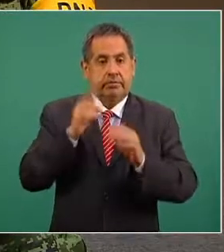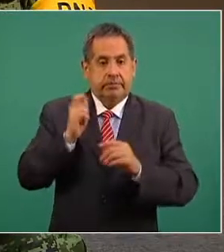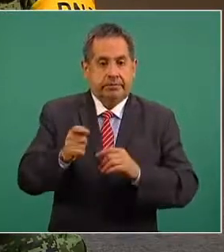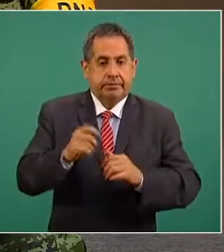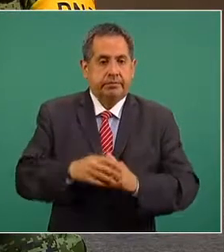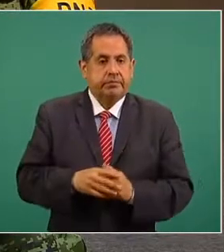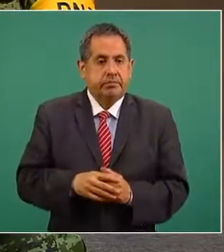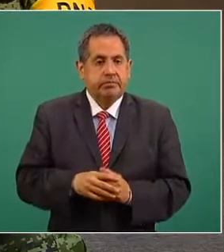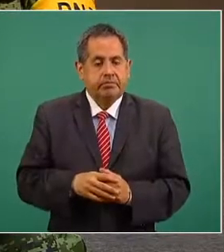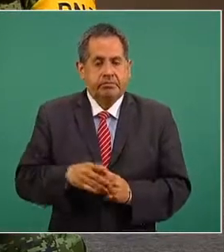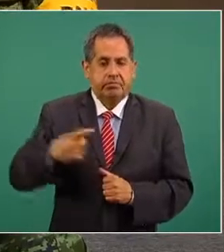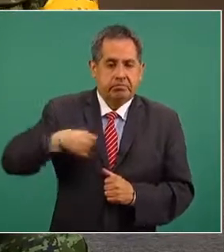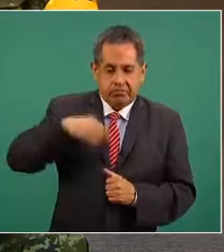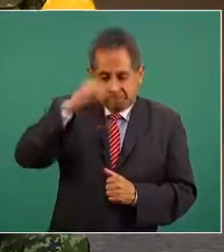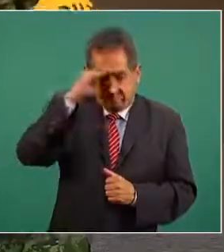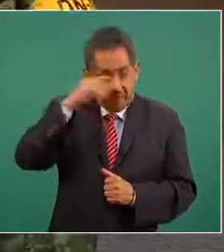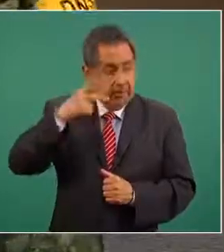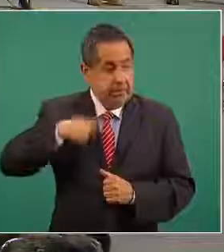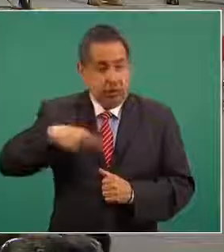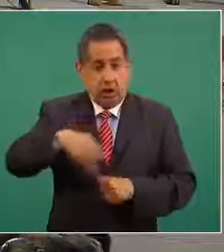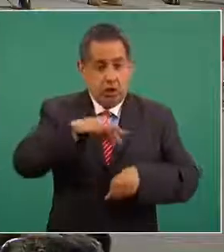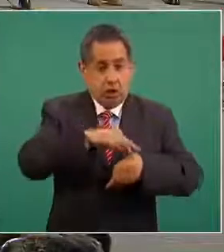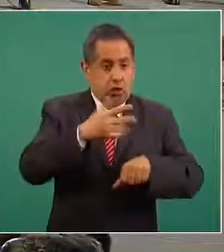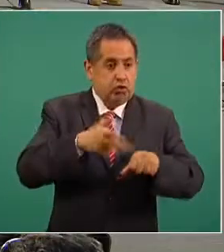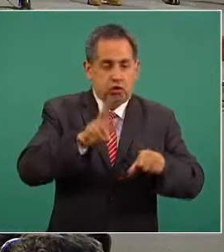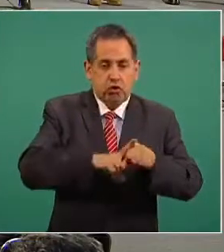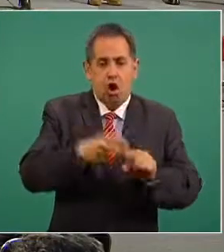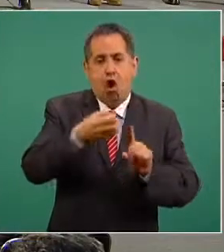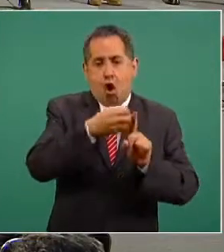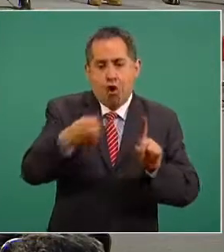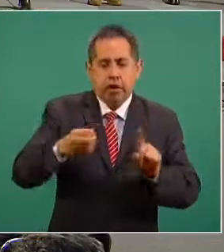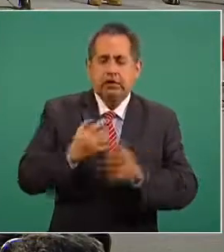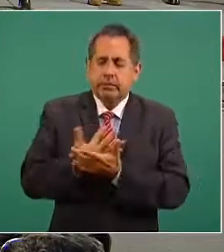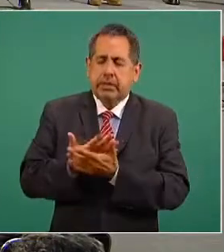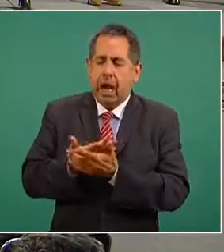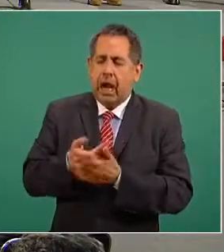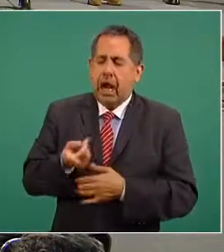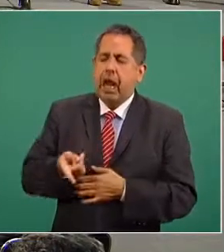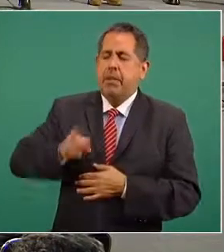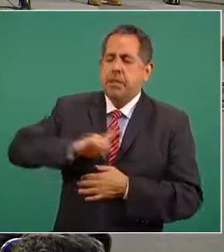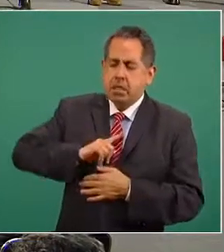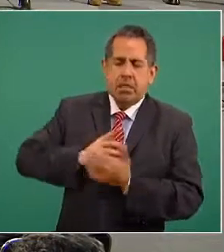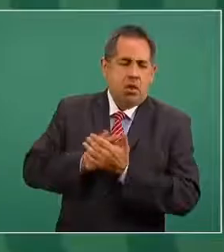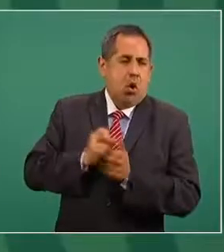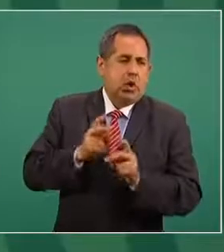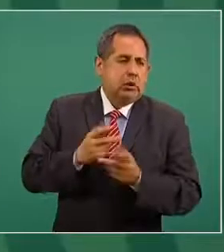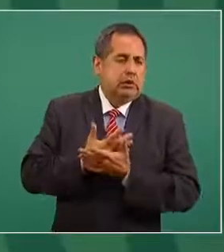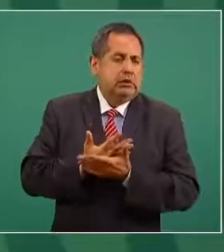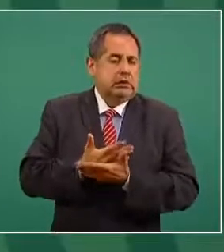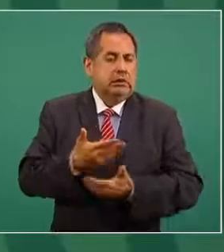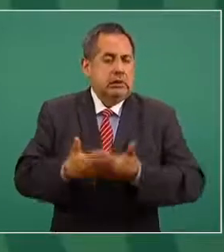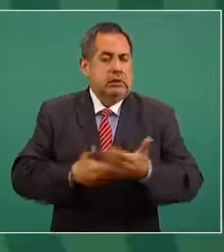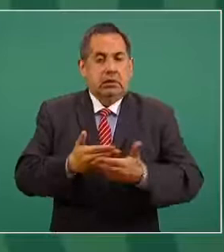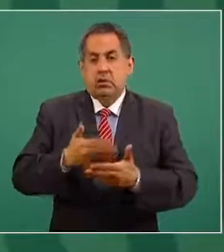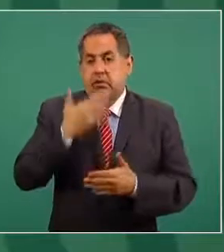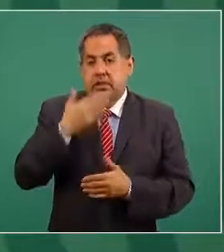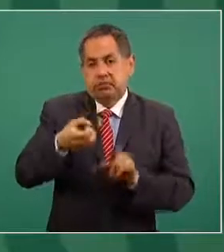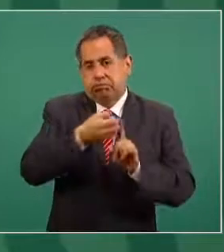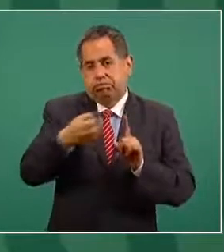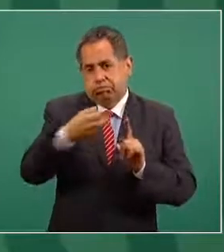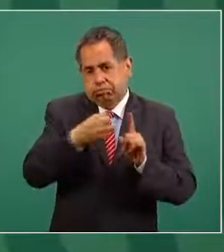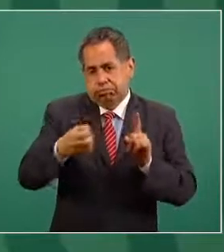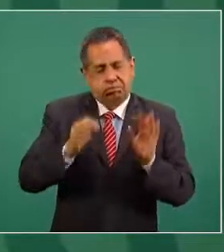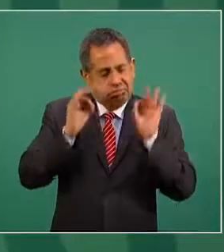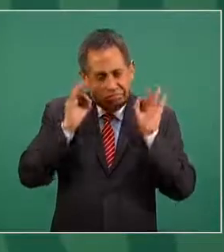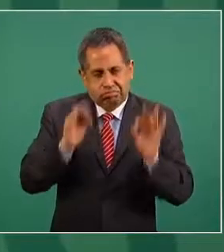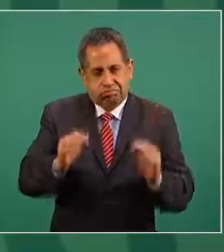la conciencia del personal de salud del orden en que le toca ser vacunado porque este orden como